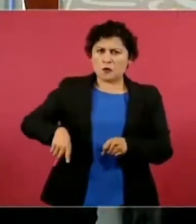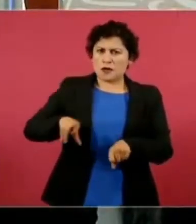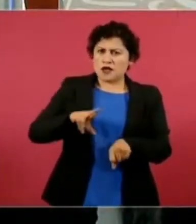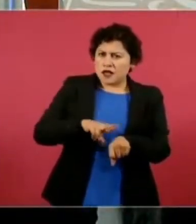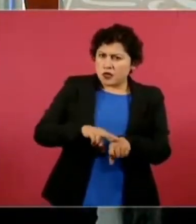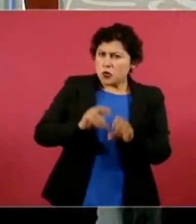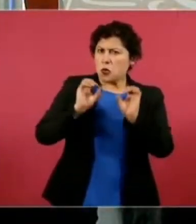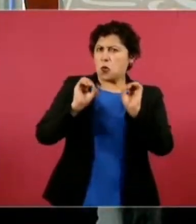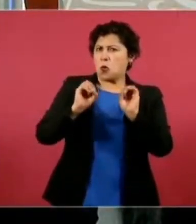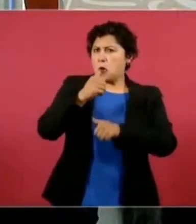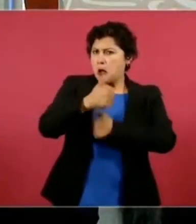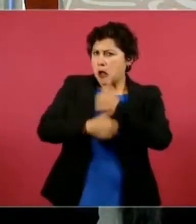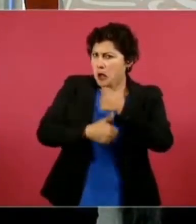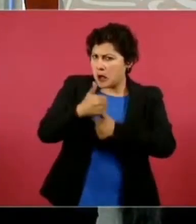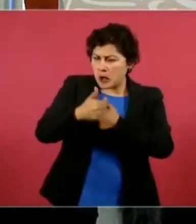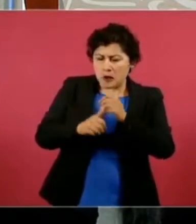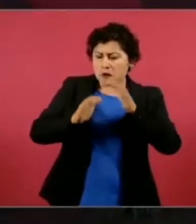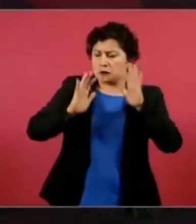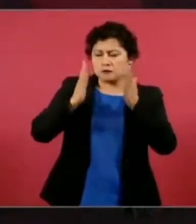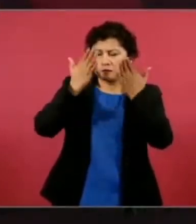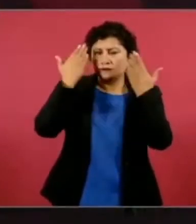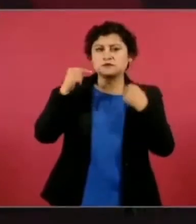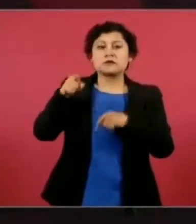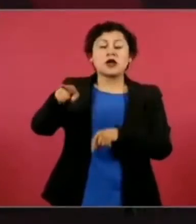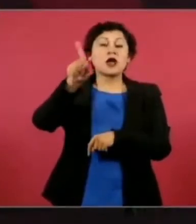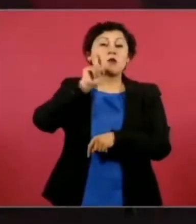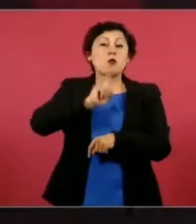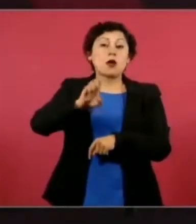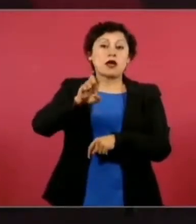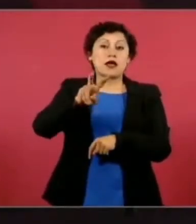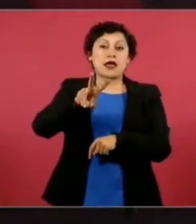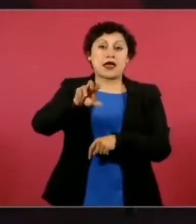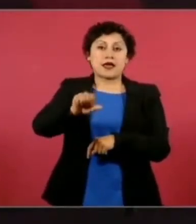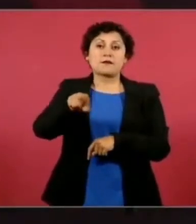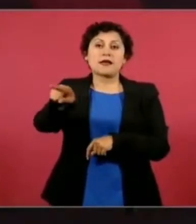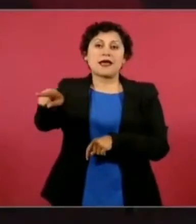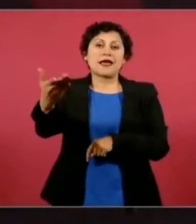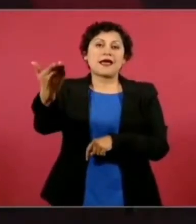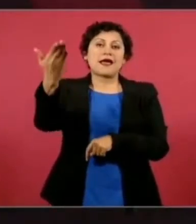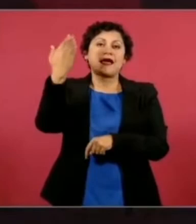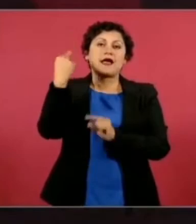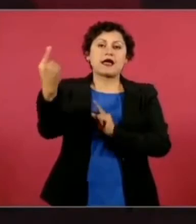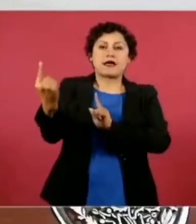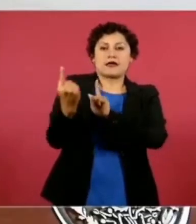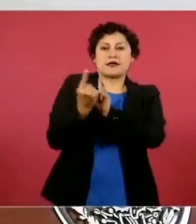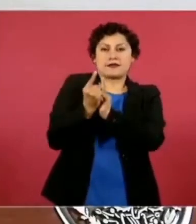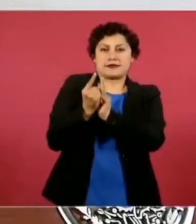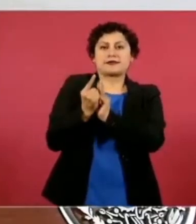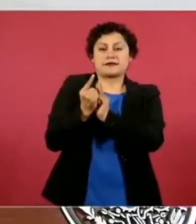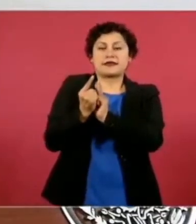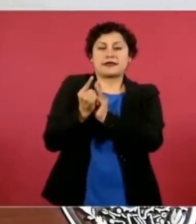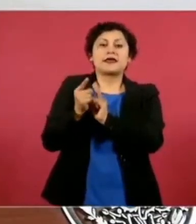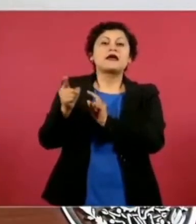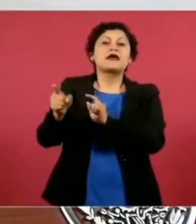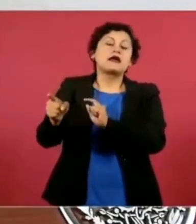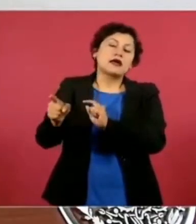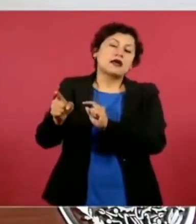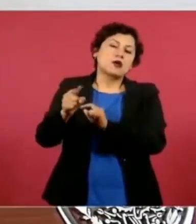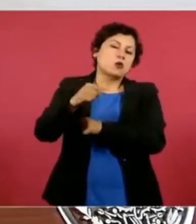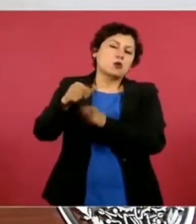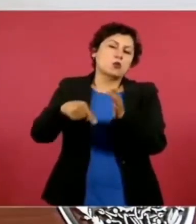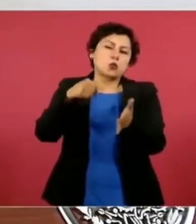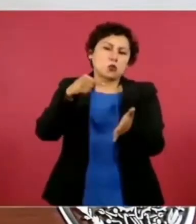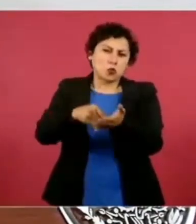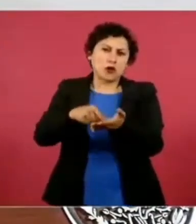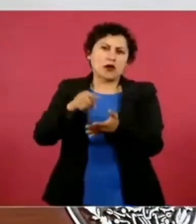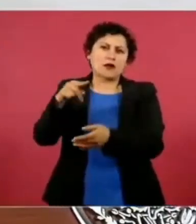y la señora había estado en un acto conmigo en Las Chuapas, Veracruz, y se